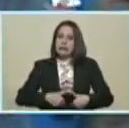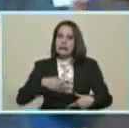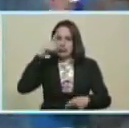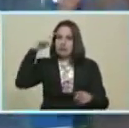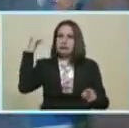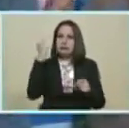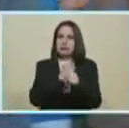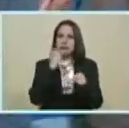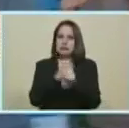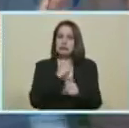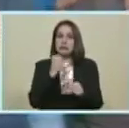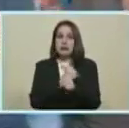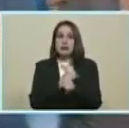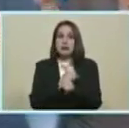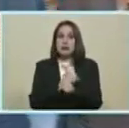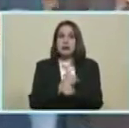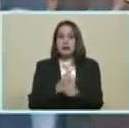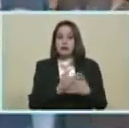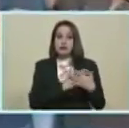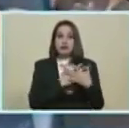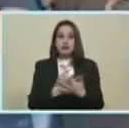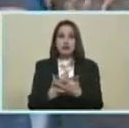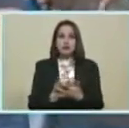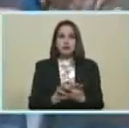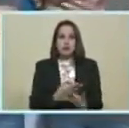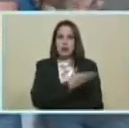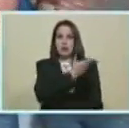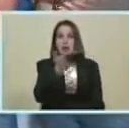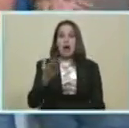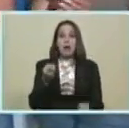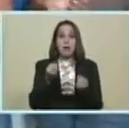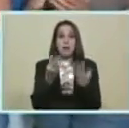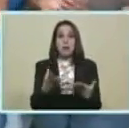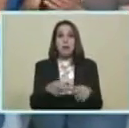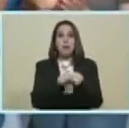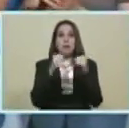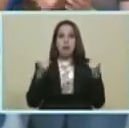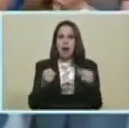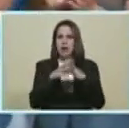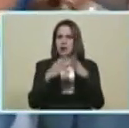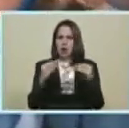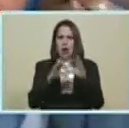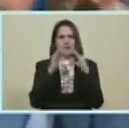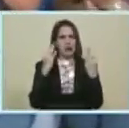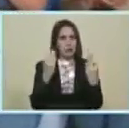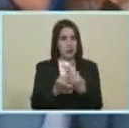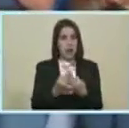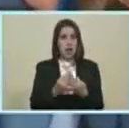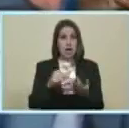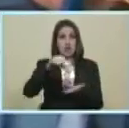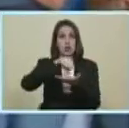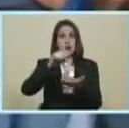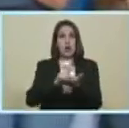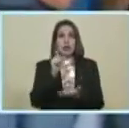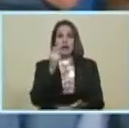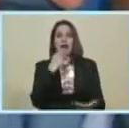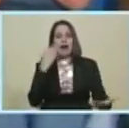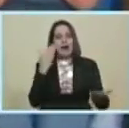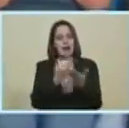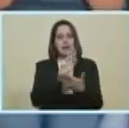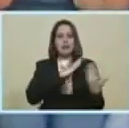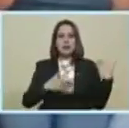A fin de garantizar El pan De todas las familias De Ciudad Iuna Muchísimas gracias